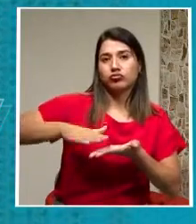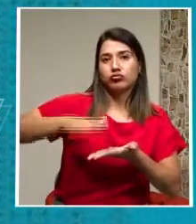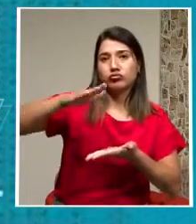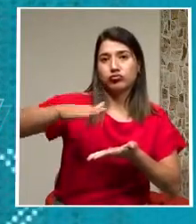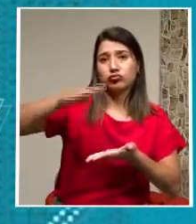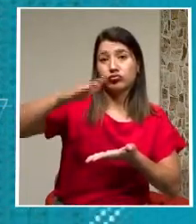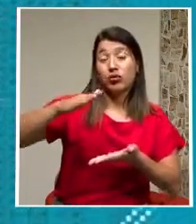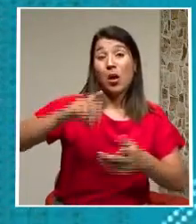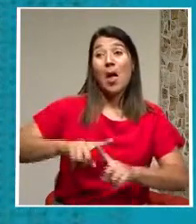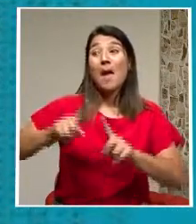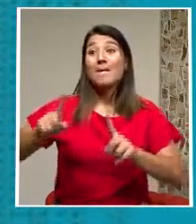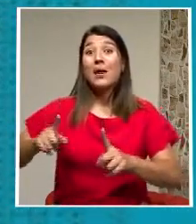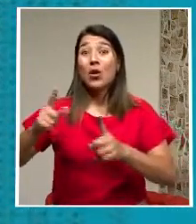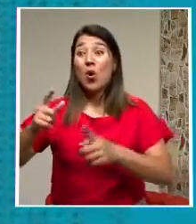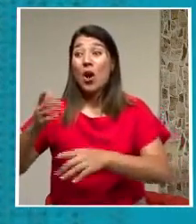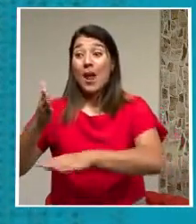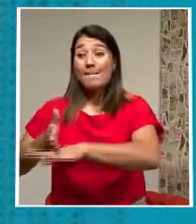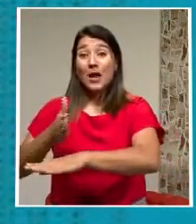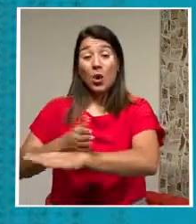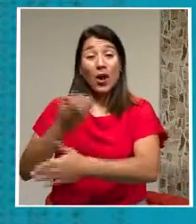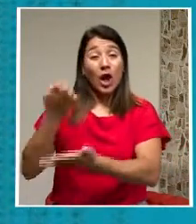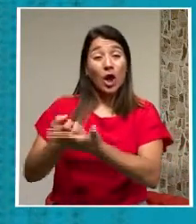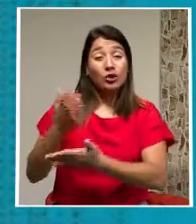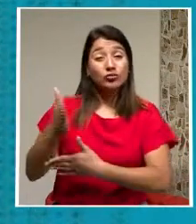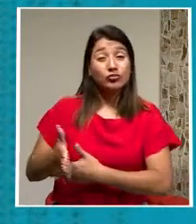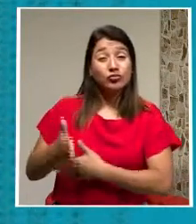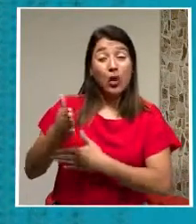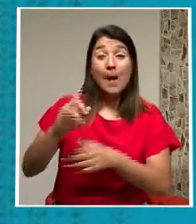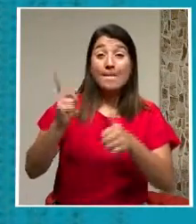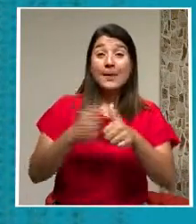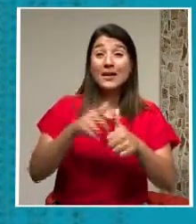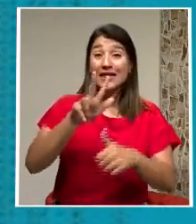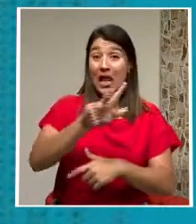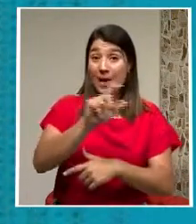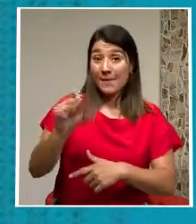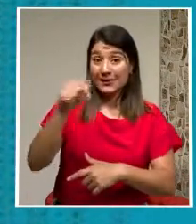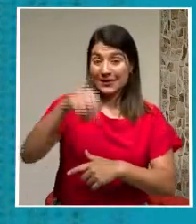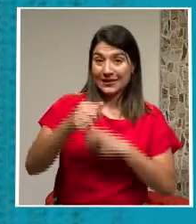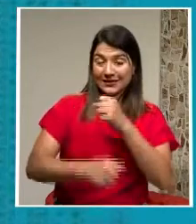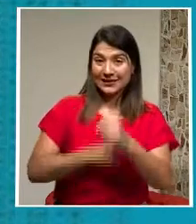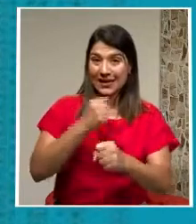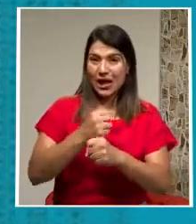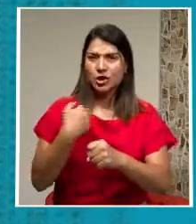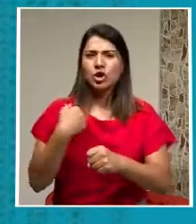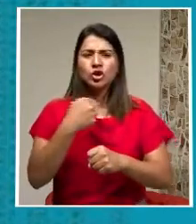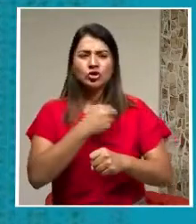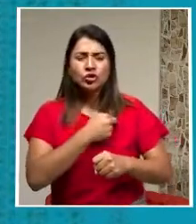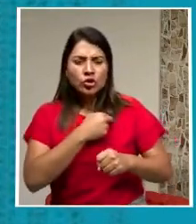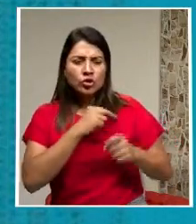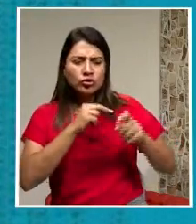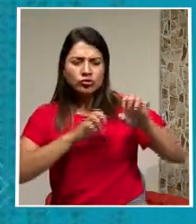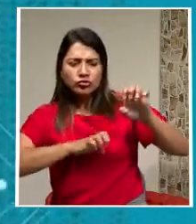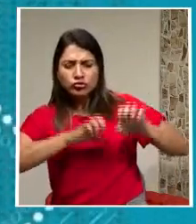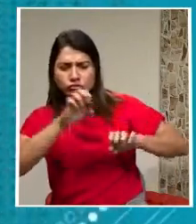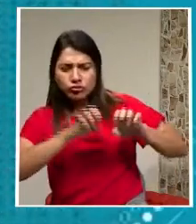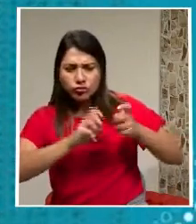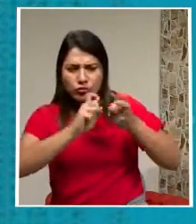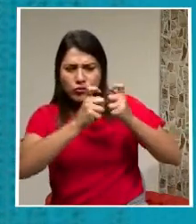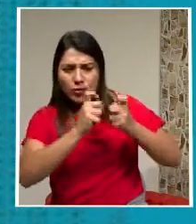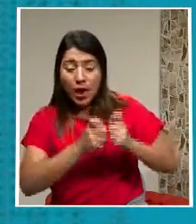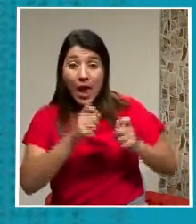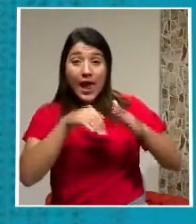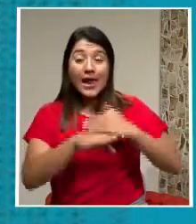Proceso De recuperación Económica Para el primer Trimestre Del año Se realizó Una revisión Y ajuste De nuestros Productos De acuerdo Con las